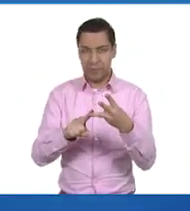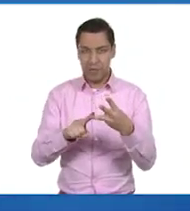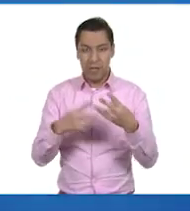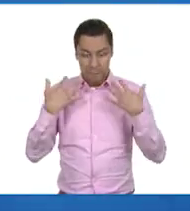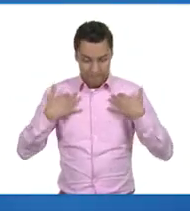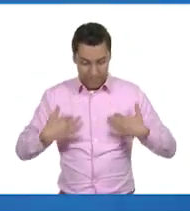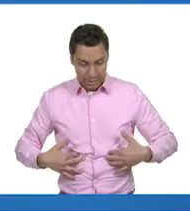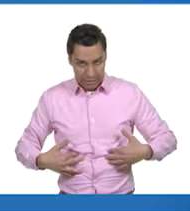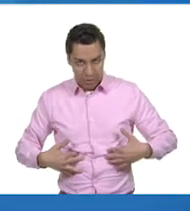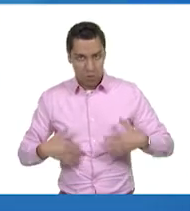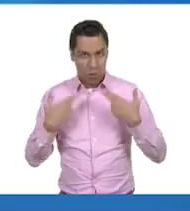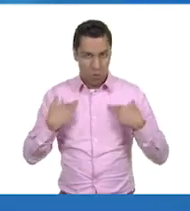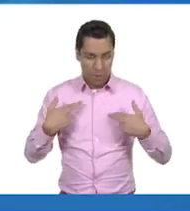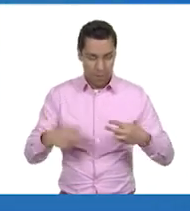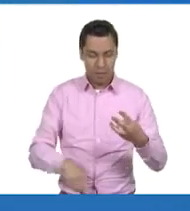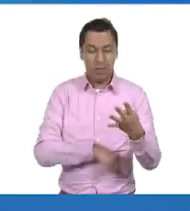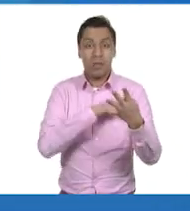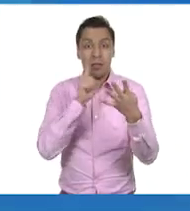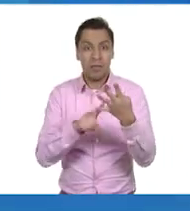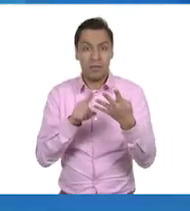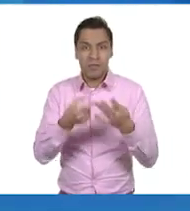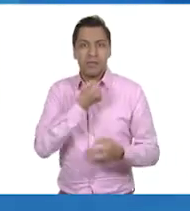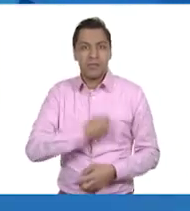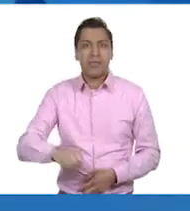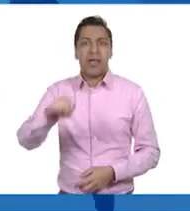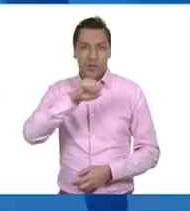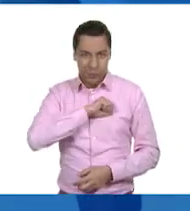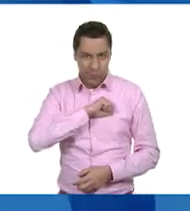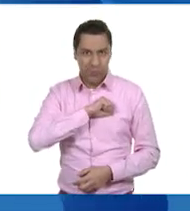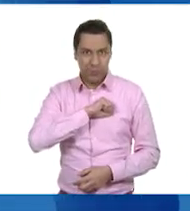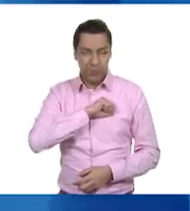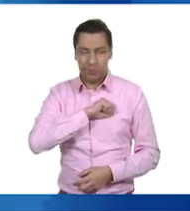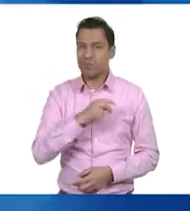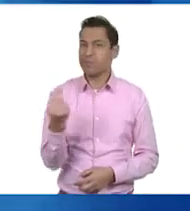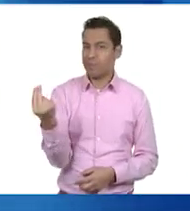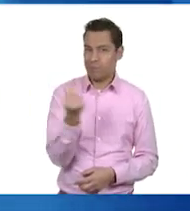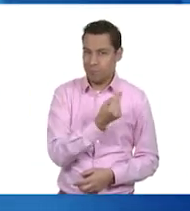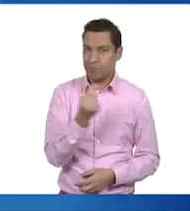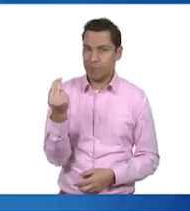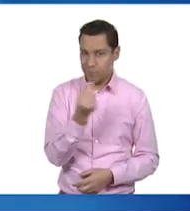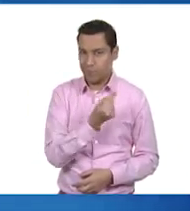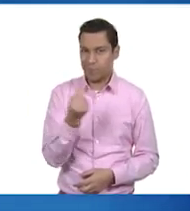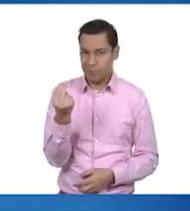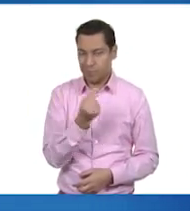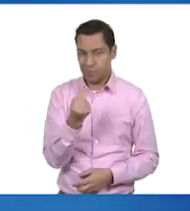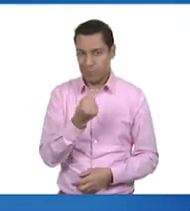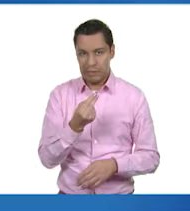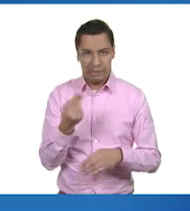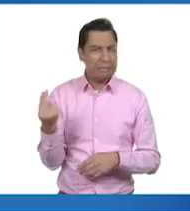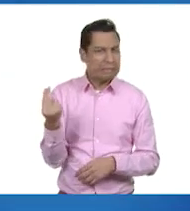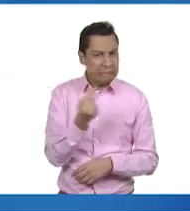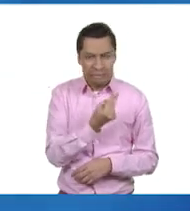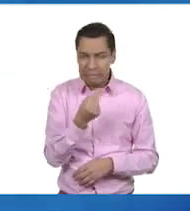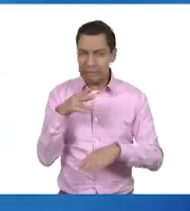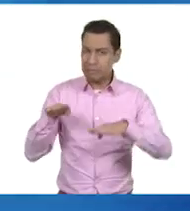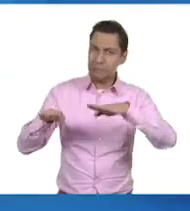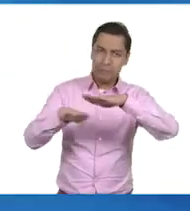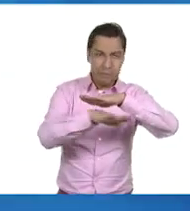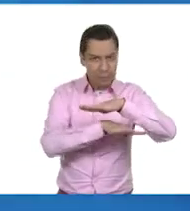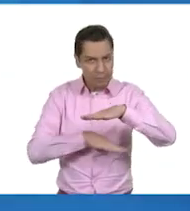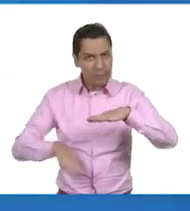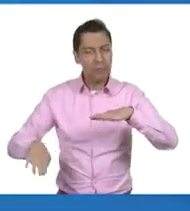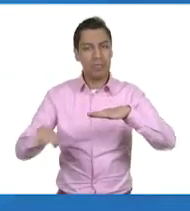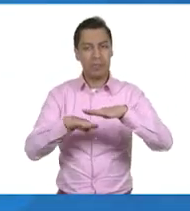¡Salud! Mira que en estos momentos sí lo estamos viviendo y necesitamos salud. Claro. Es una necesidad básica. Por